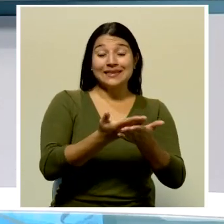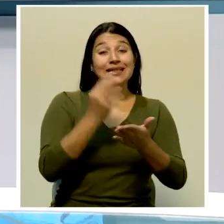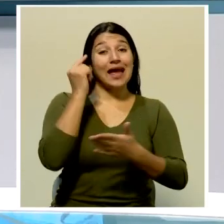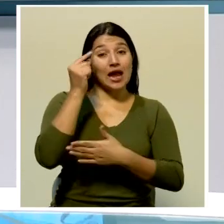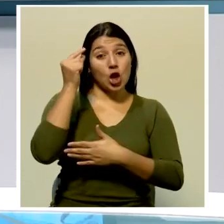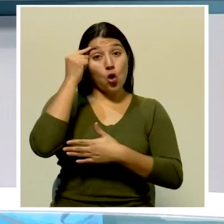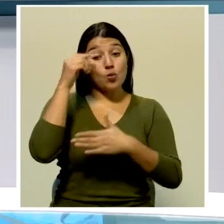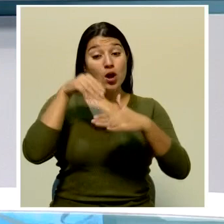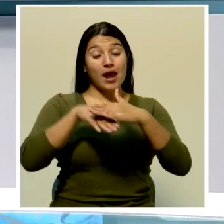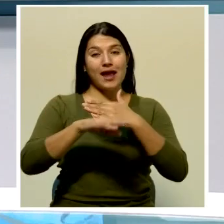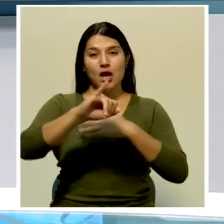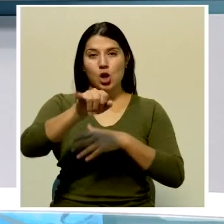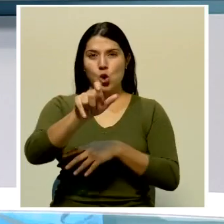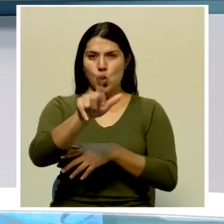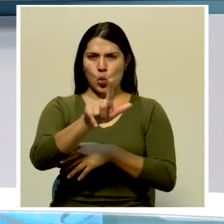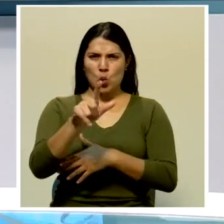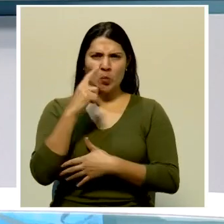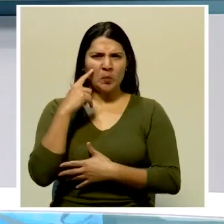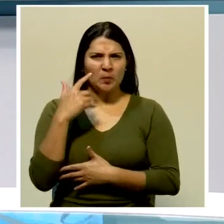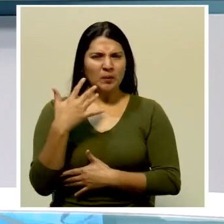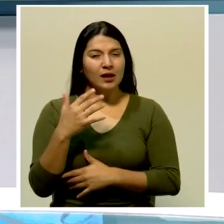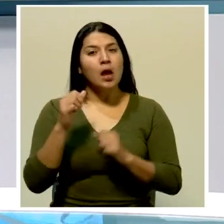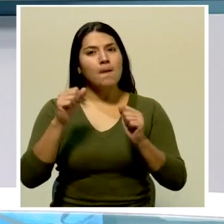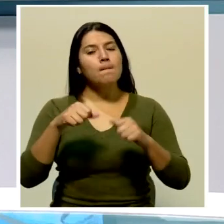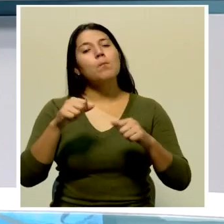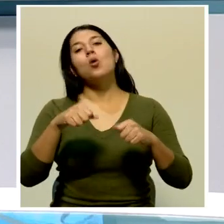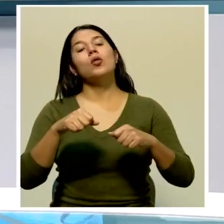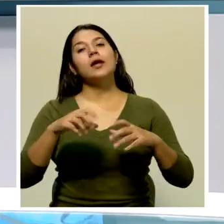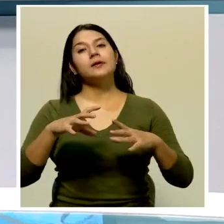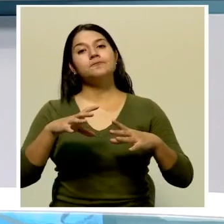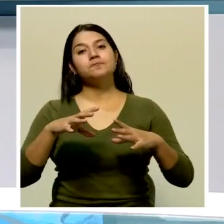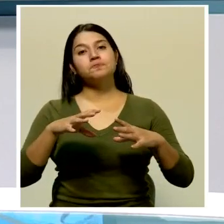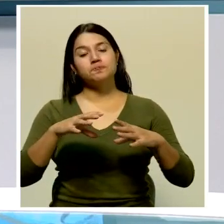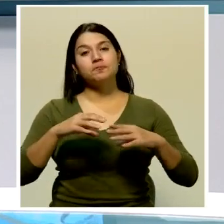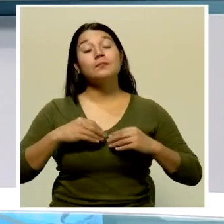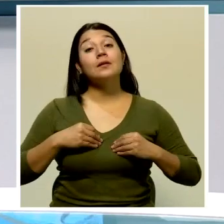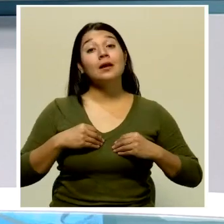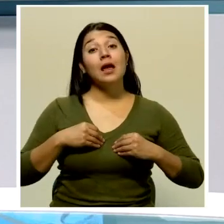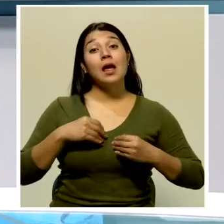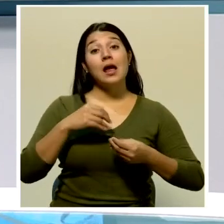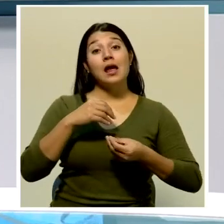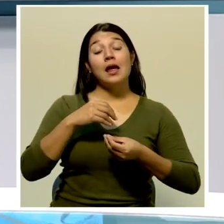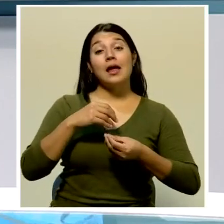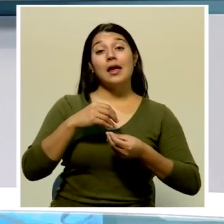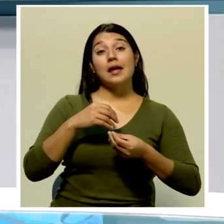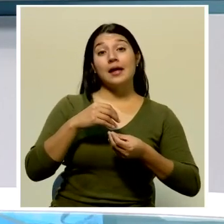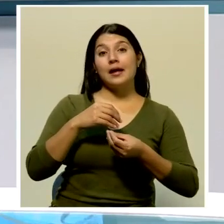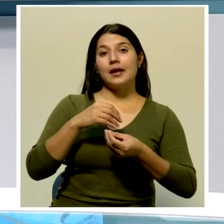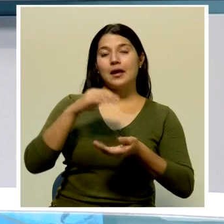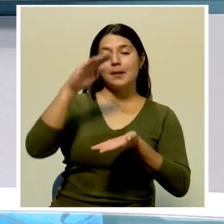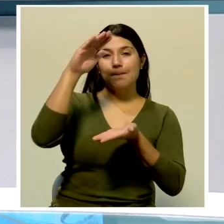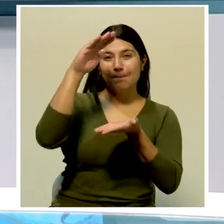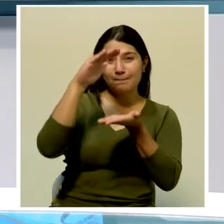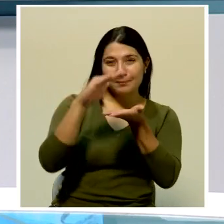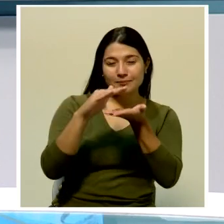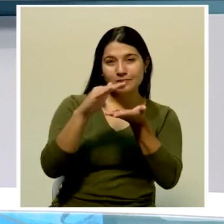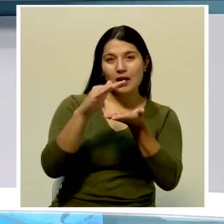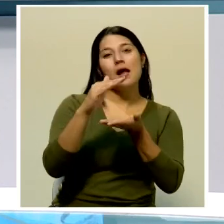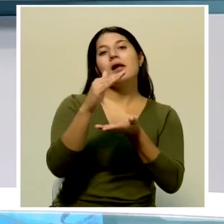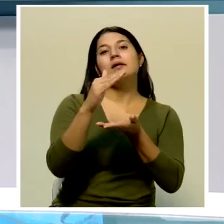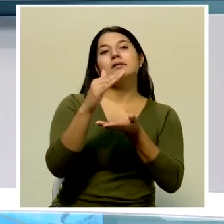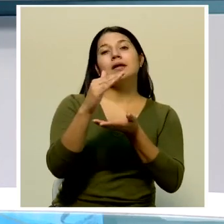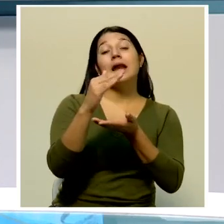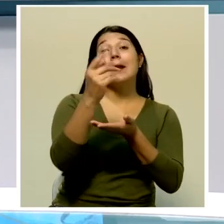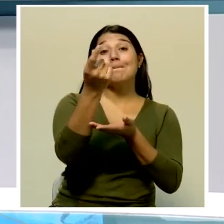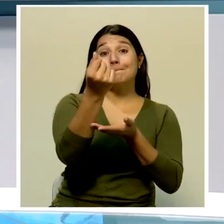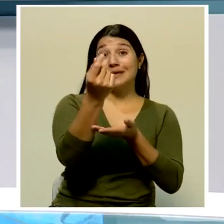en el mes de julio, con el fin de asumir el costo de la disminución en la base mínima contributiva que la Caja